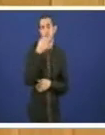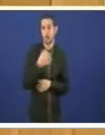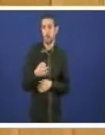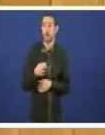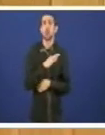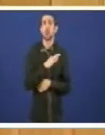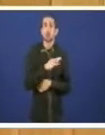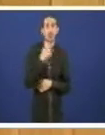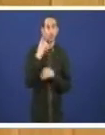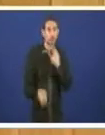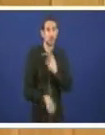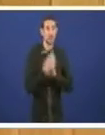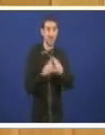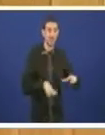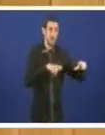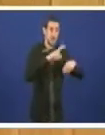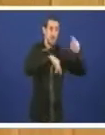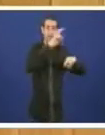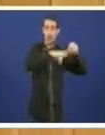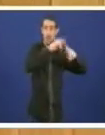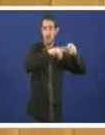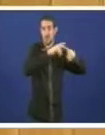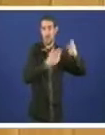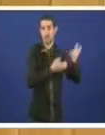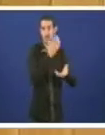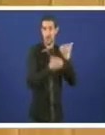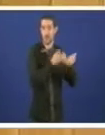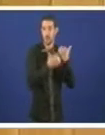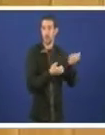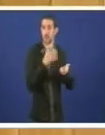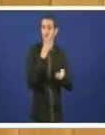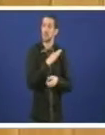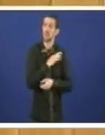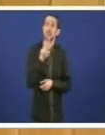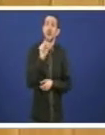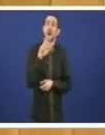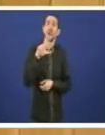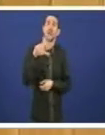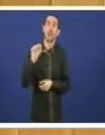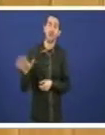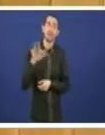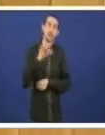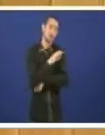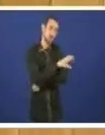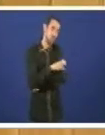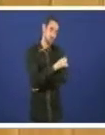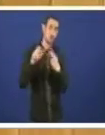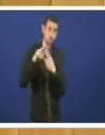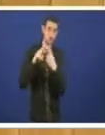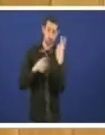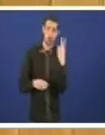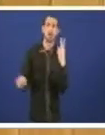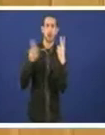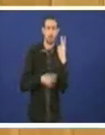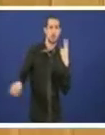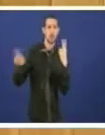poñer unha planta das que non existe porque tanto o señor Valera como o señor conselleiro reiteradamente teñen dito neste